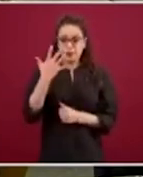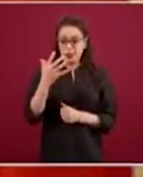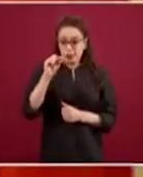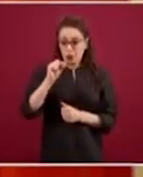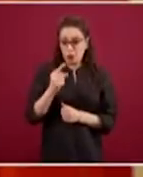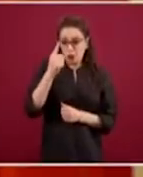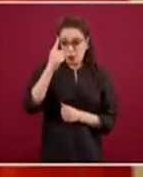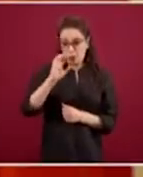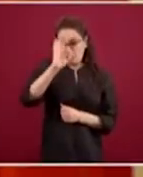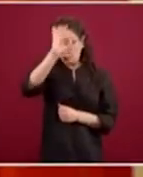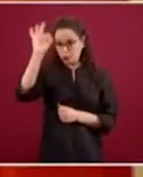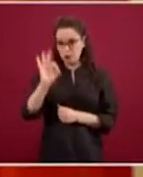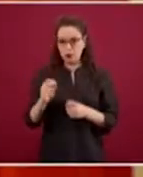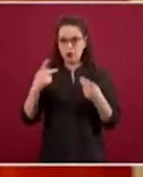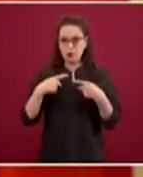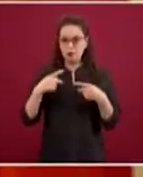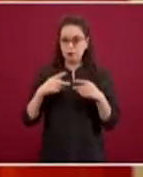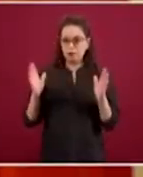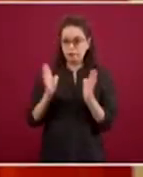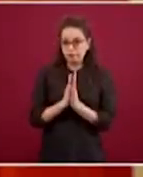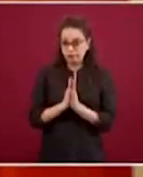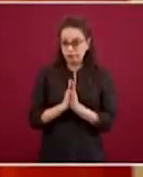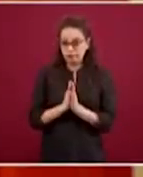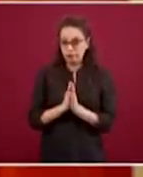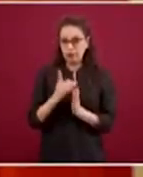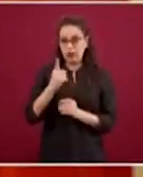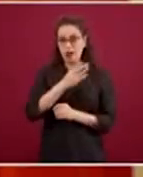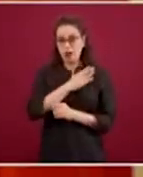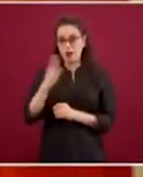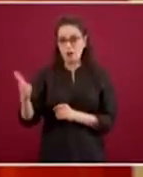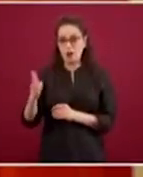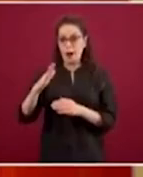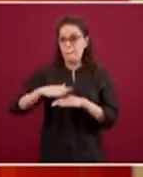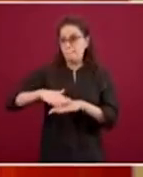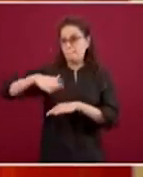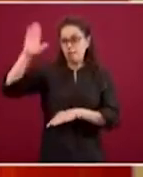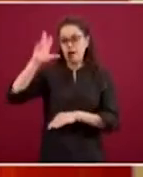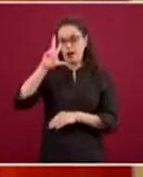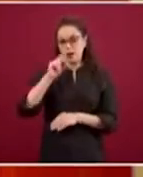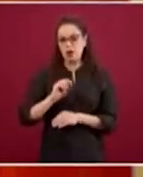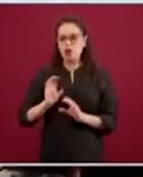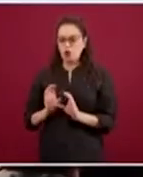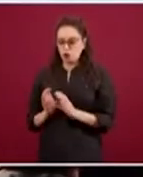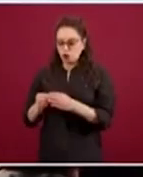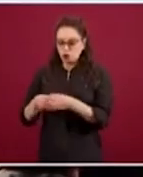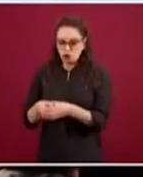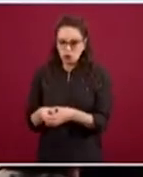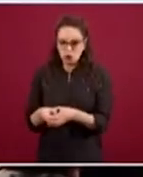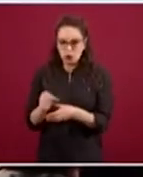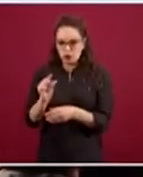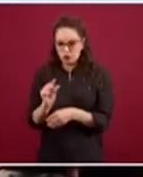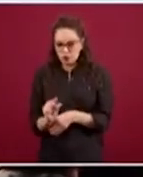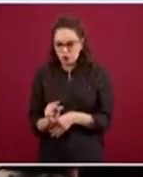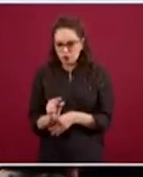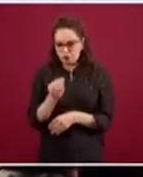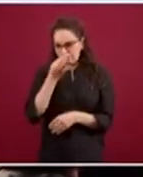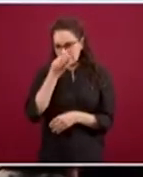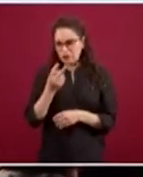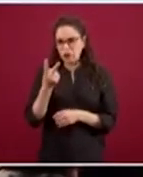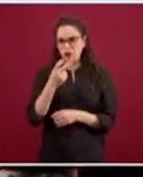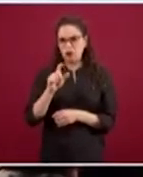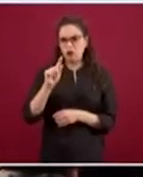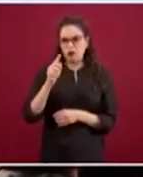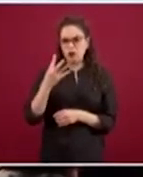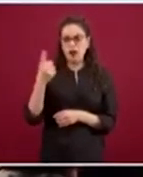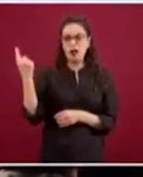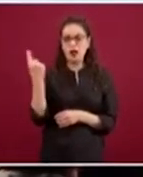fallecido, afortunadamente no son más. Es un dato mucho más pequeño, los 174, que los